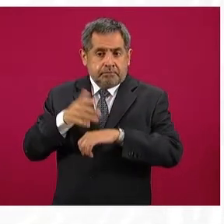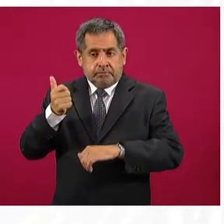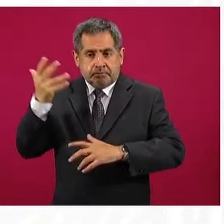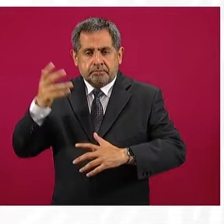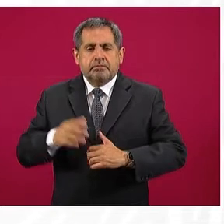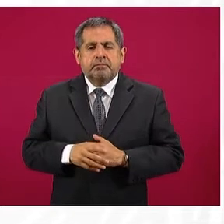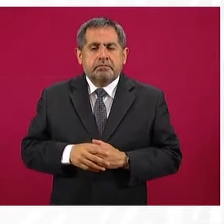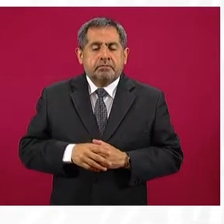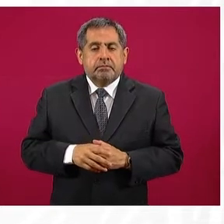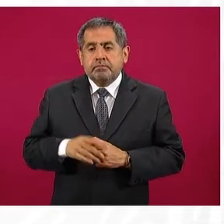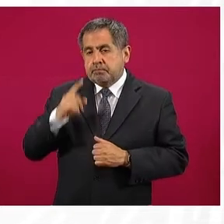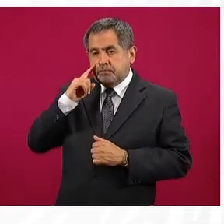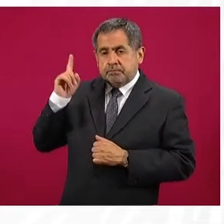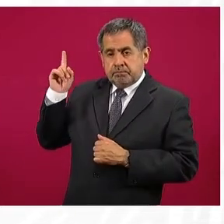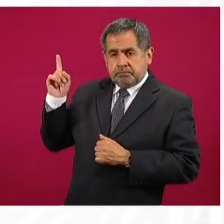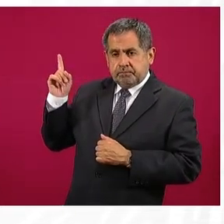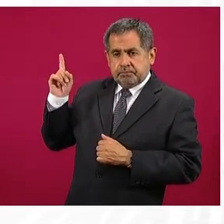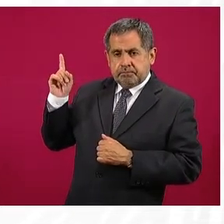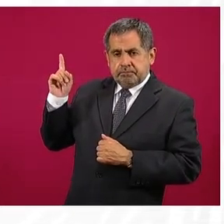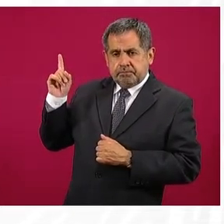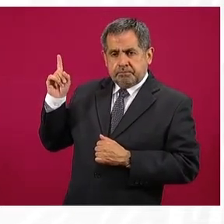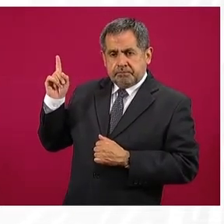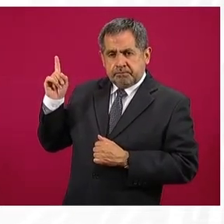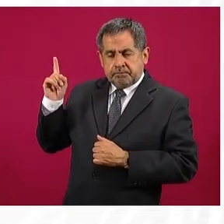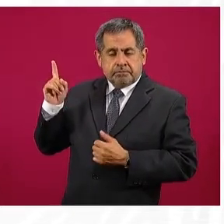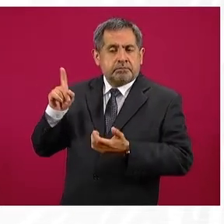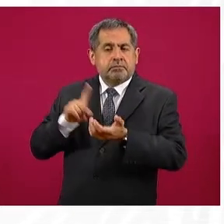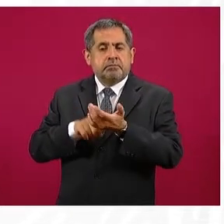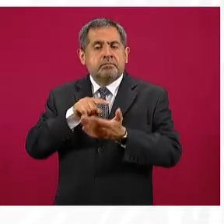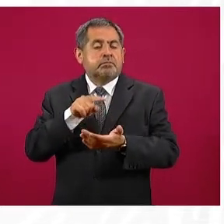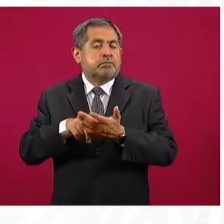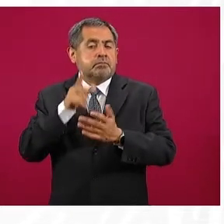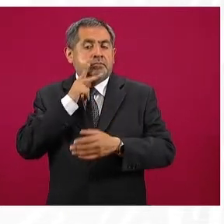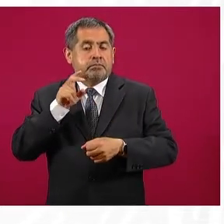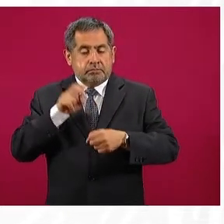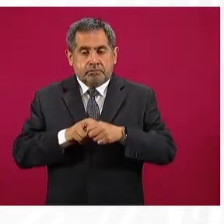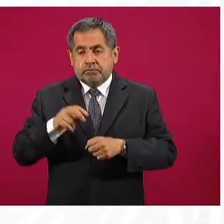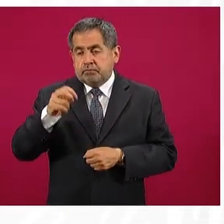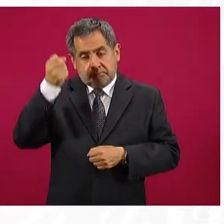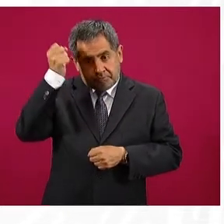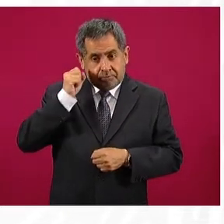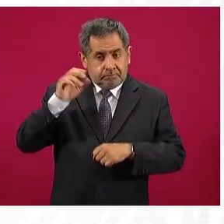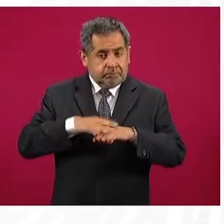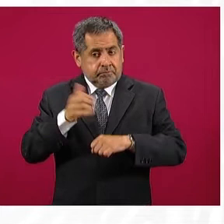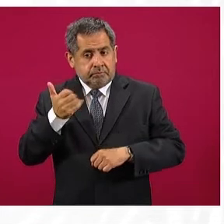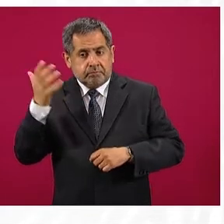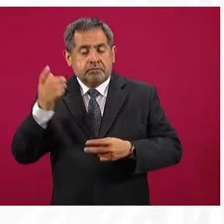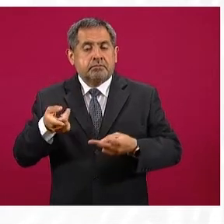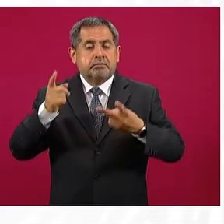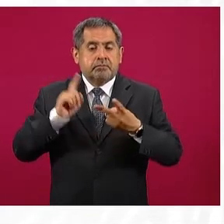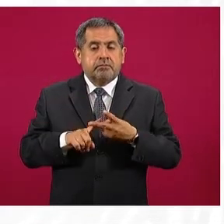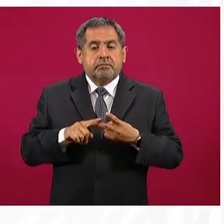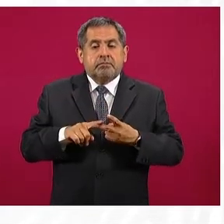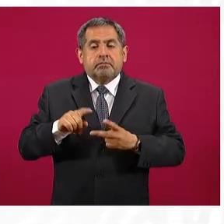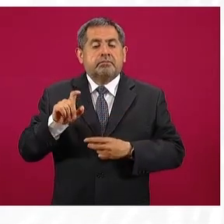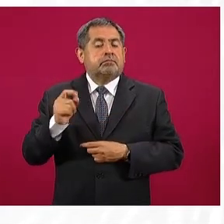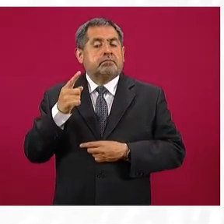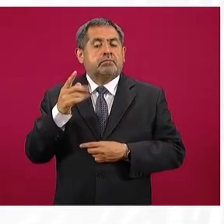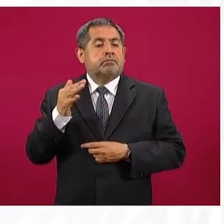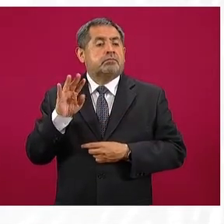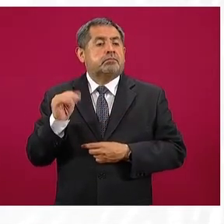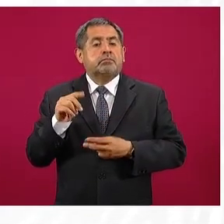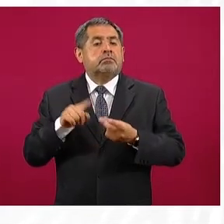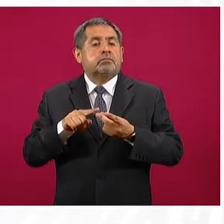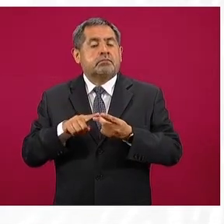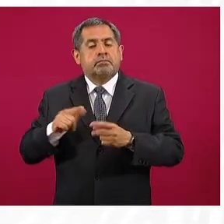Querétaro. La más cara, 21.99 franquicia Pemex en Guasave, Sinaloa. Y 21.59 por litro en